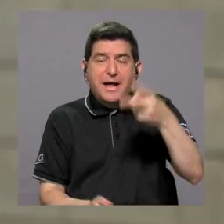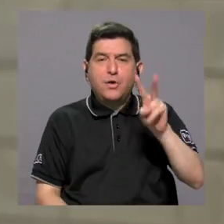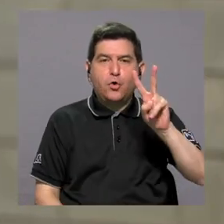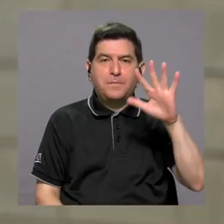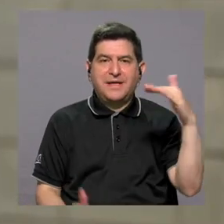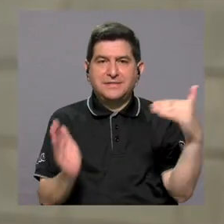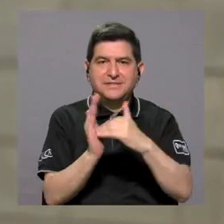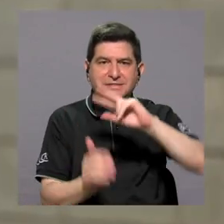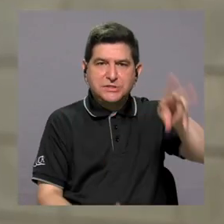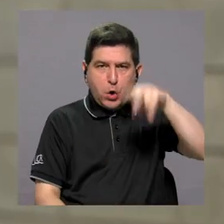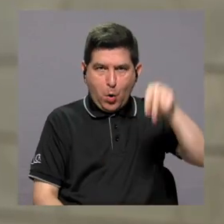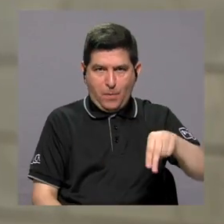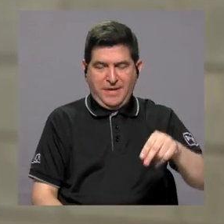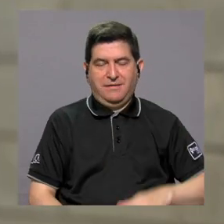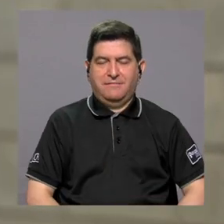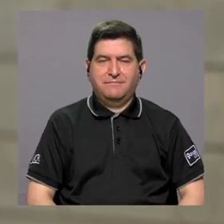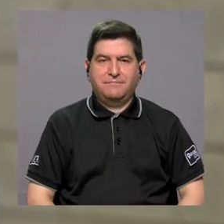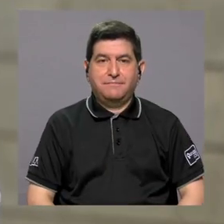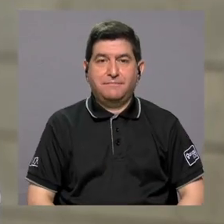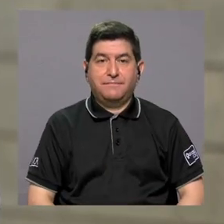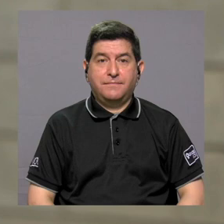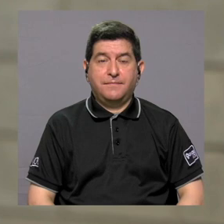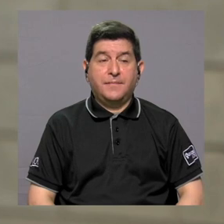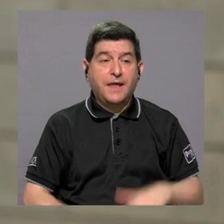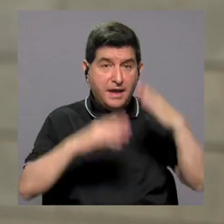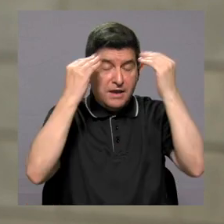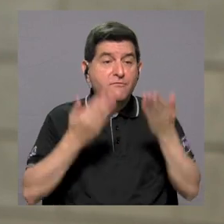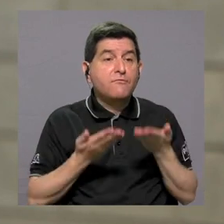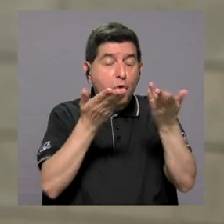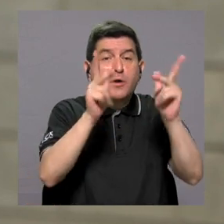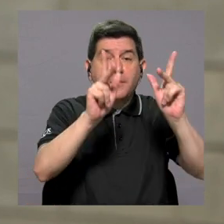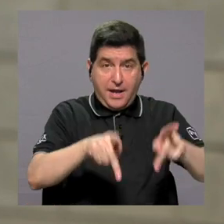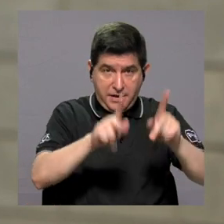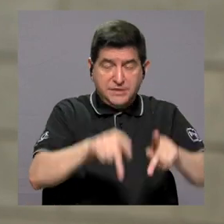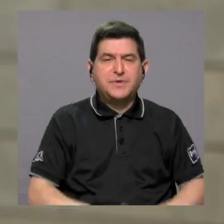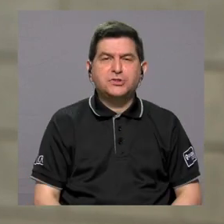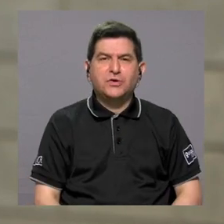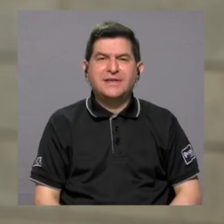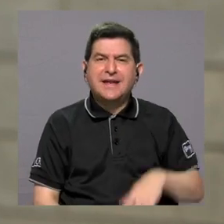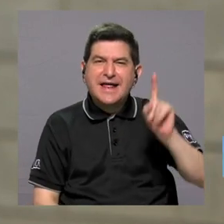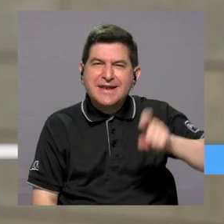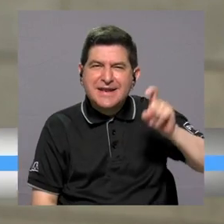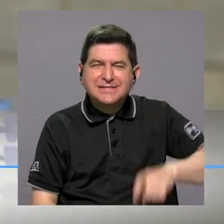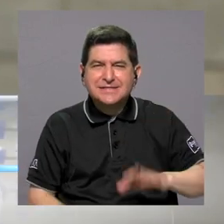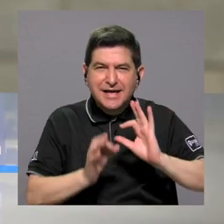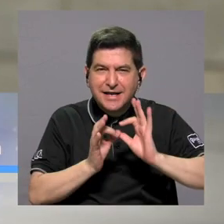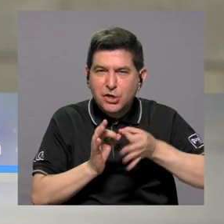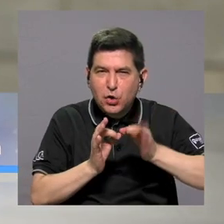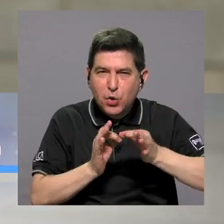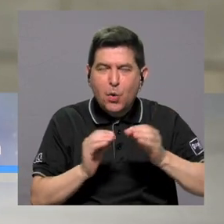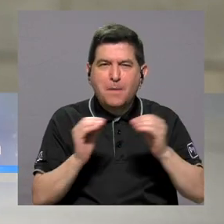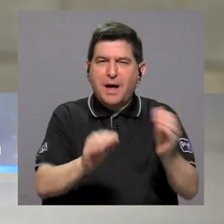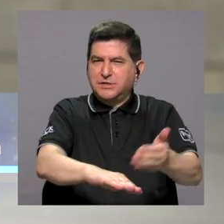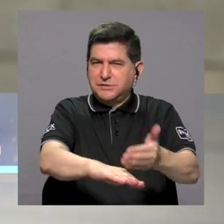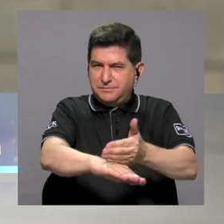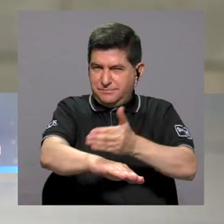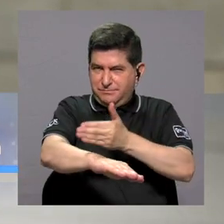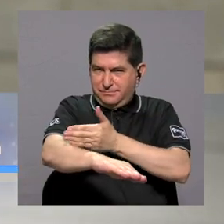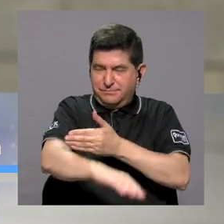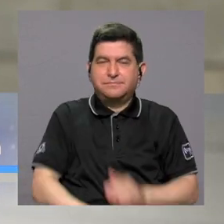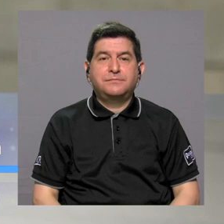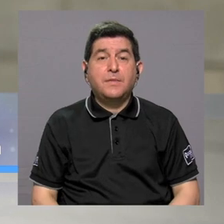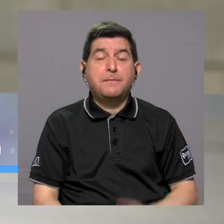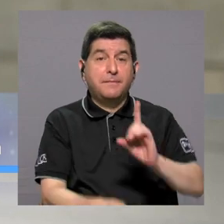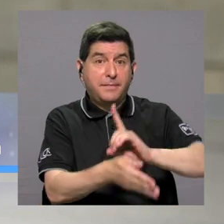de 25 mil colones, dándosele el informe a las personas, y si se quiere una interpretación más avanzada para que